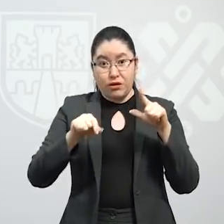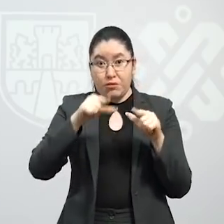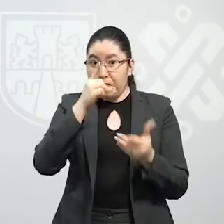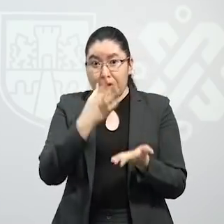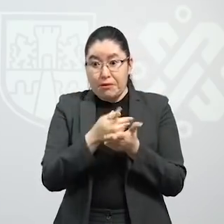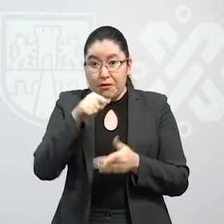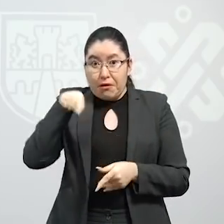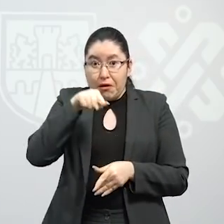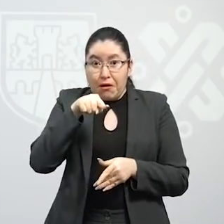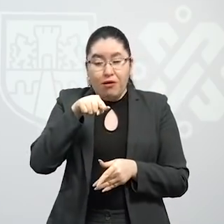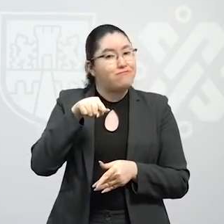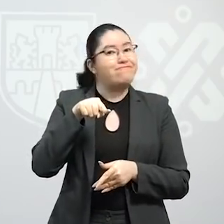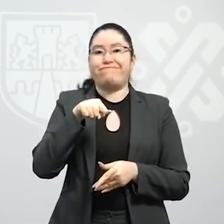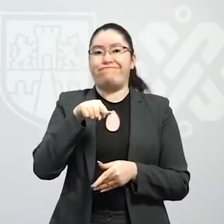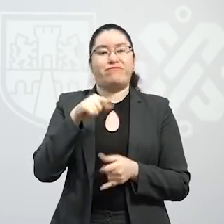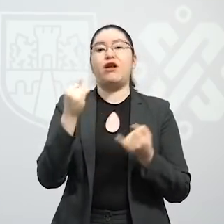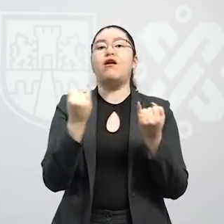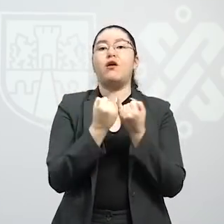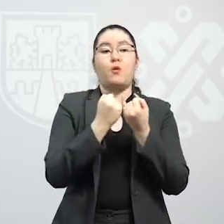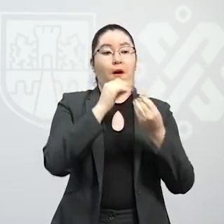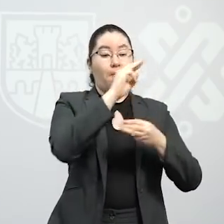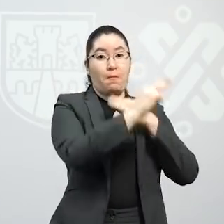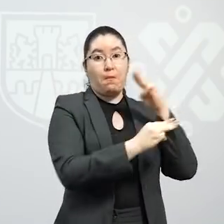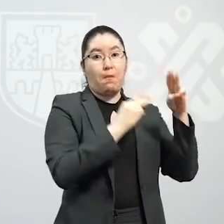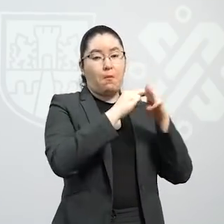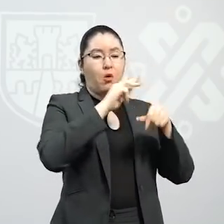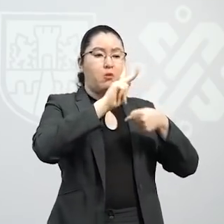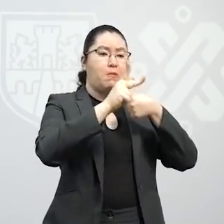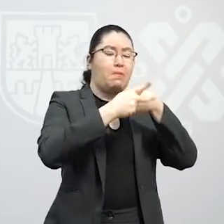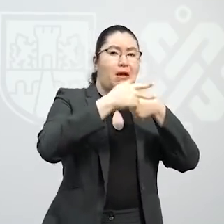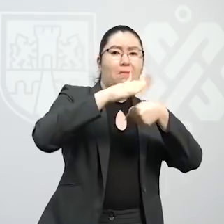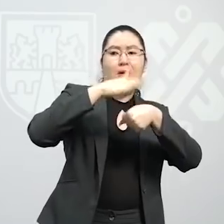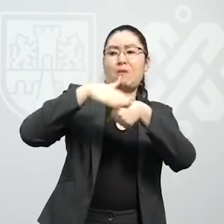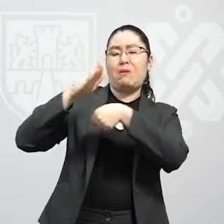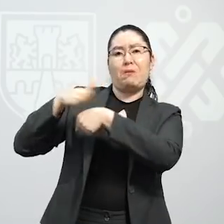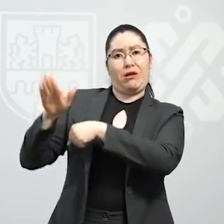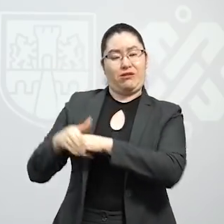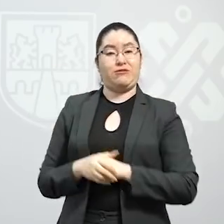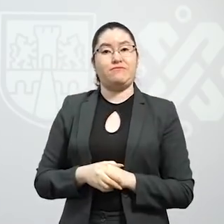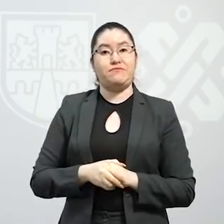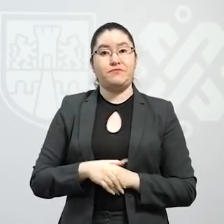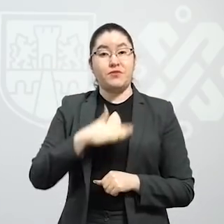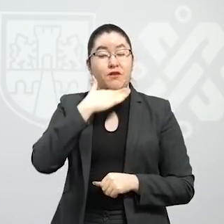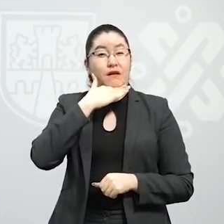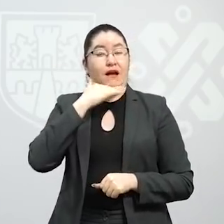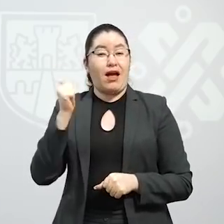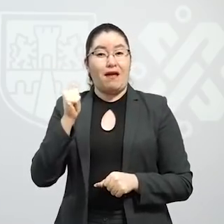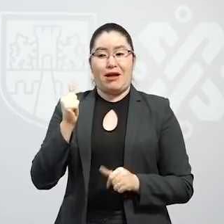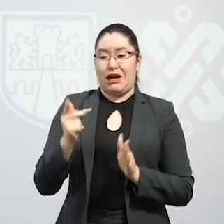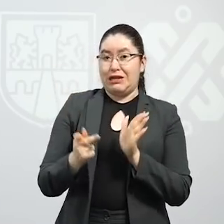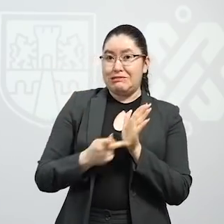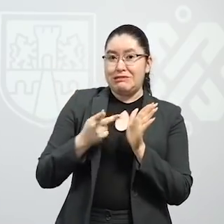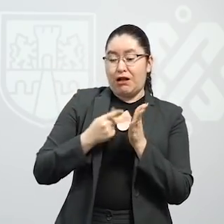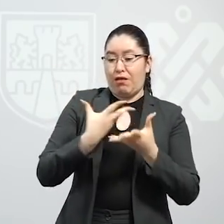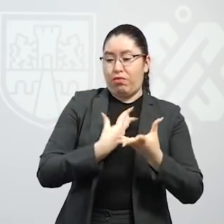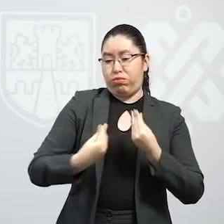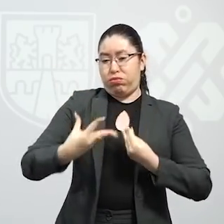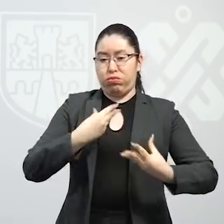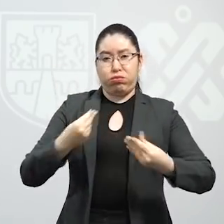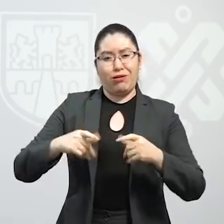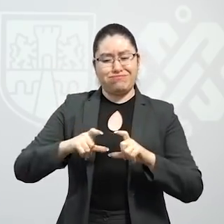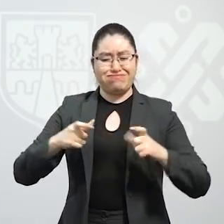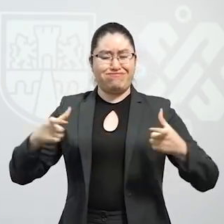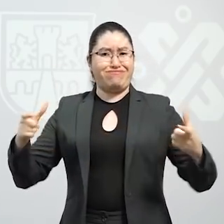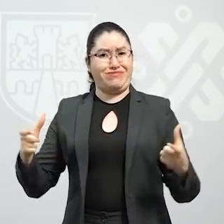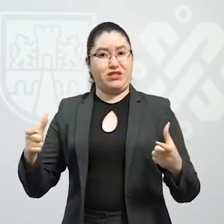República, sino también en otros países del mundo. En Alemania se tuvo una segunda ola más intensa que la primera,